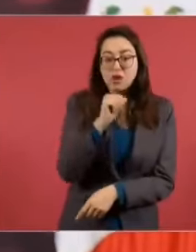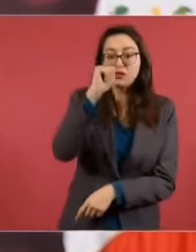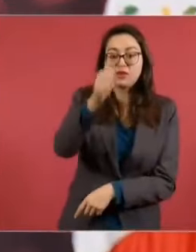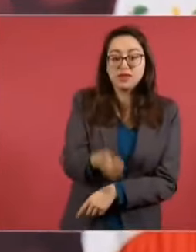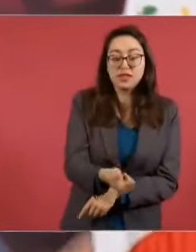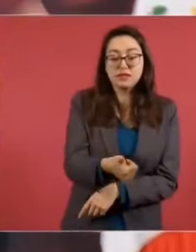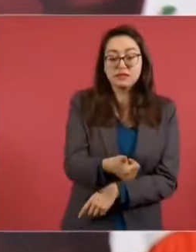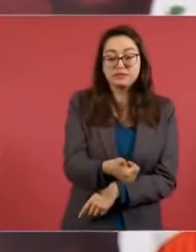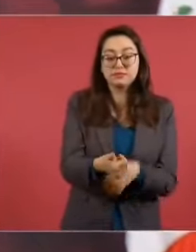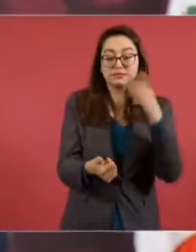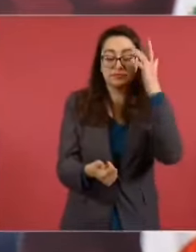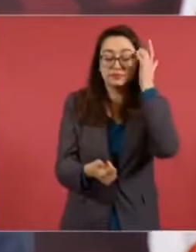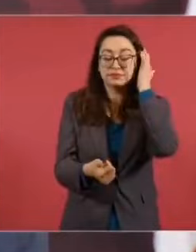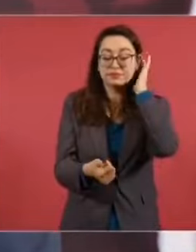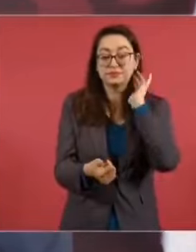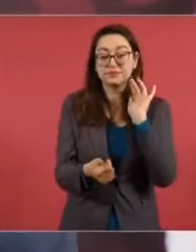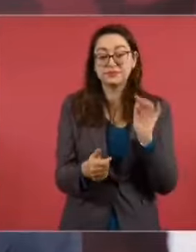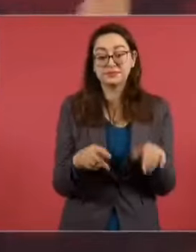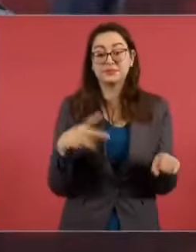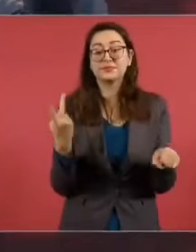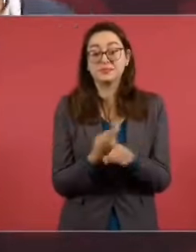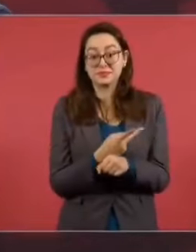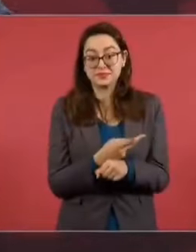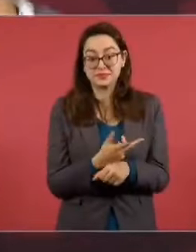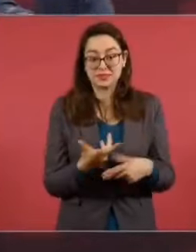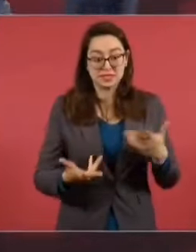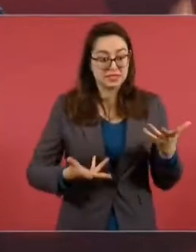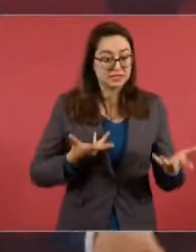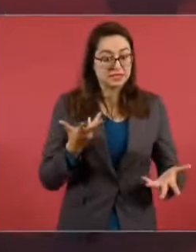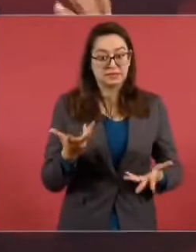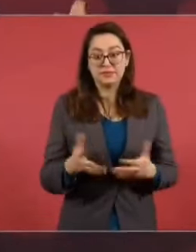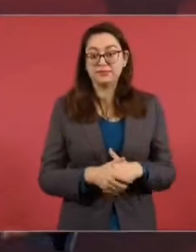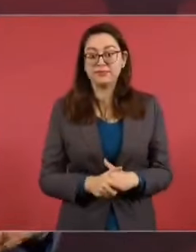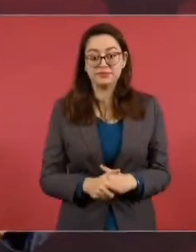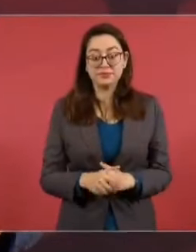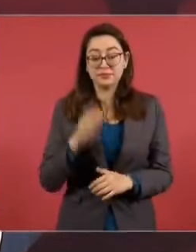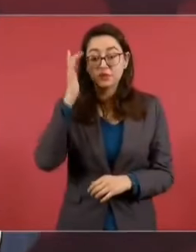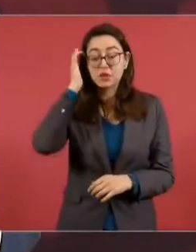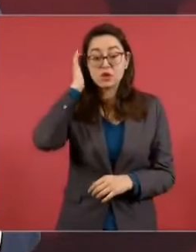entonces van de nuevo a decir, bueno, ya no,